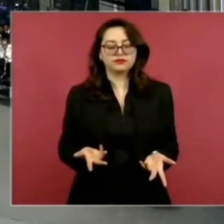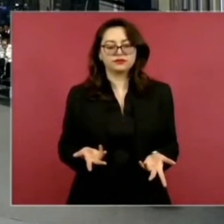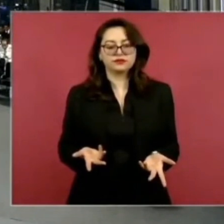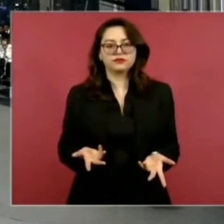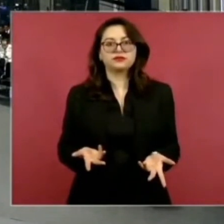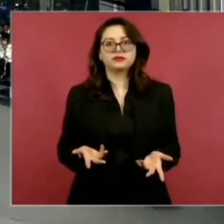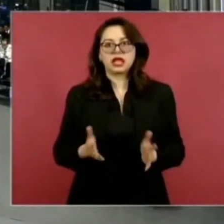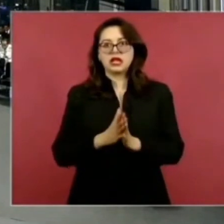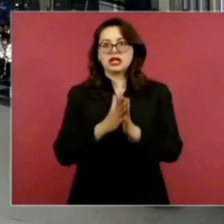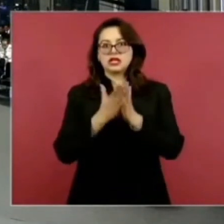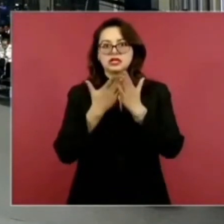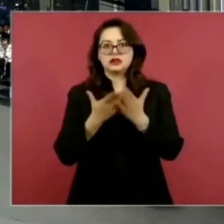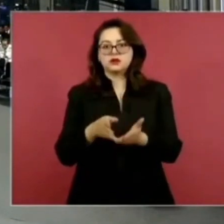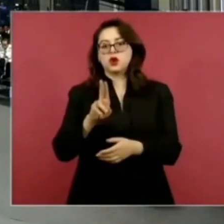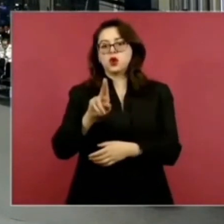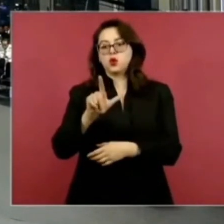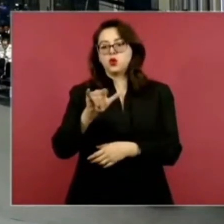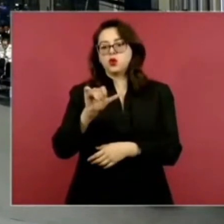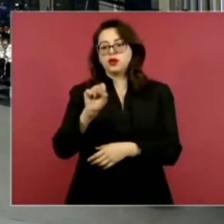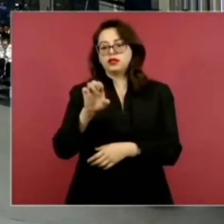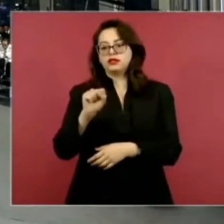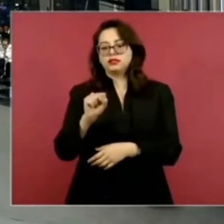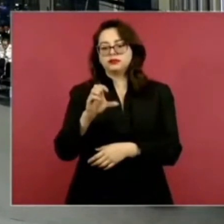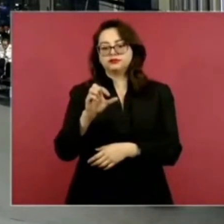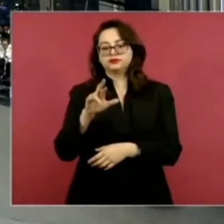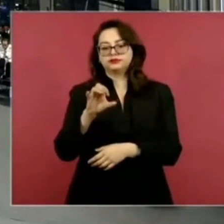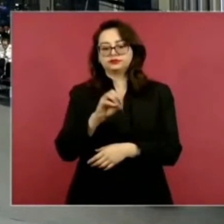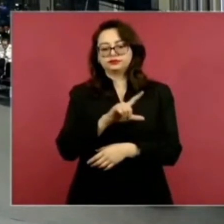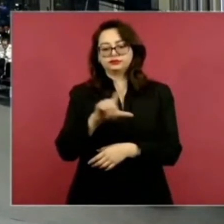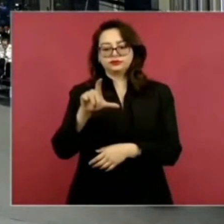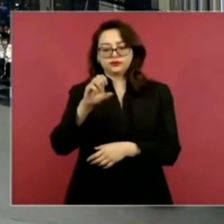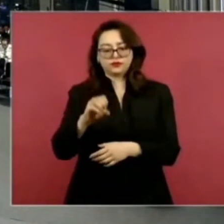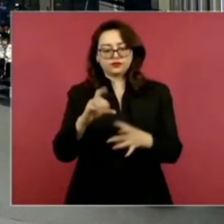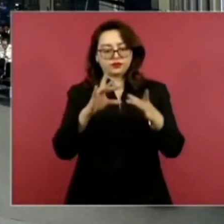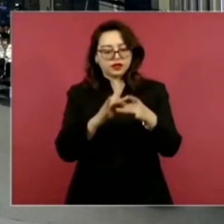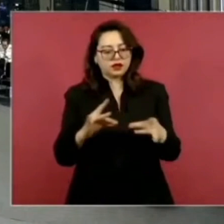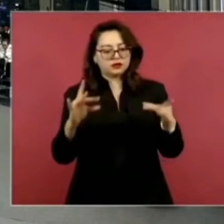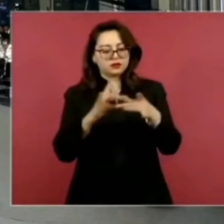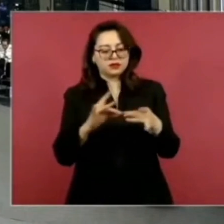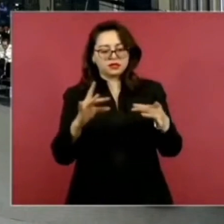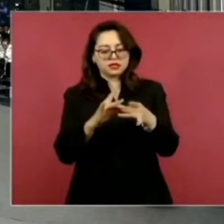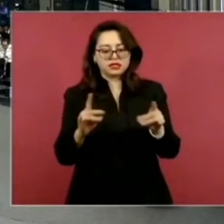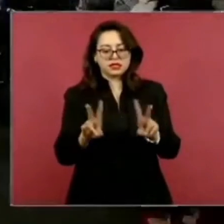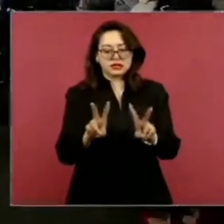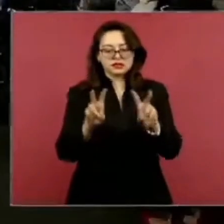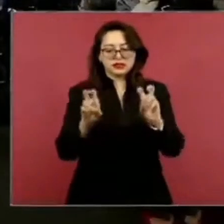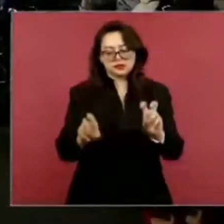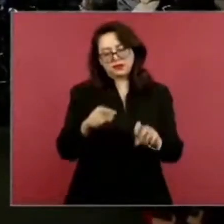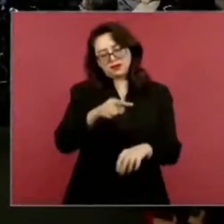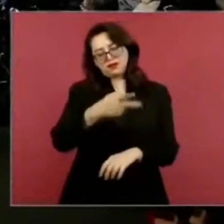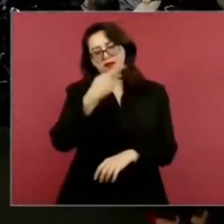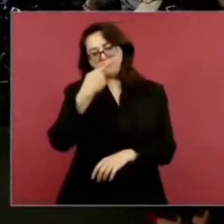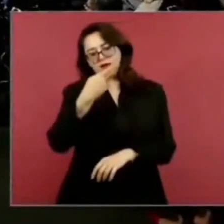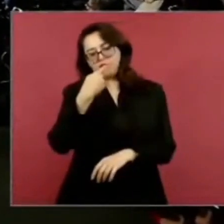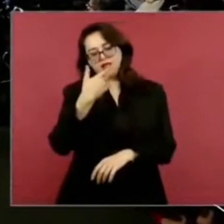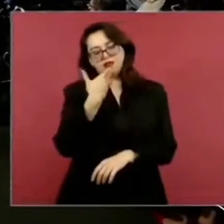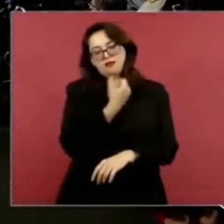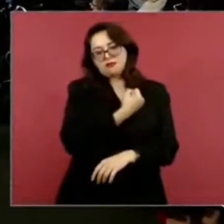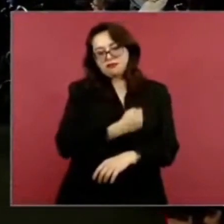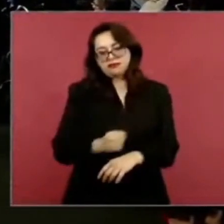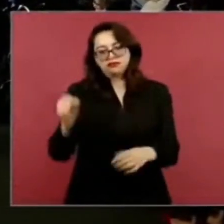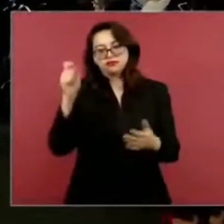hay una descripción, pues él tenía muy buena prosa, escribía muy bien,